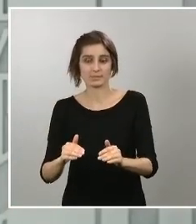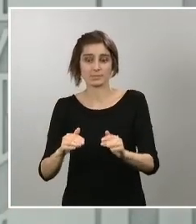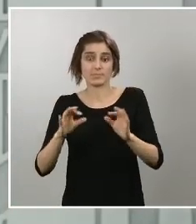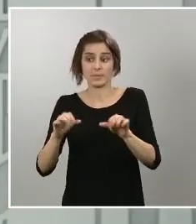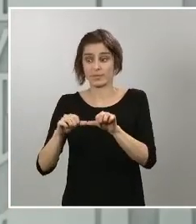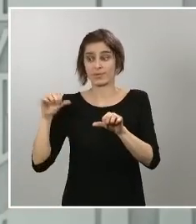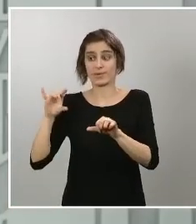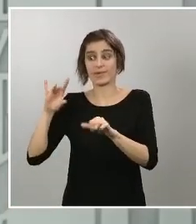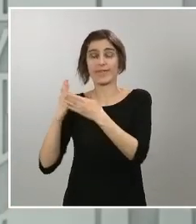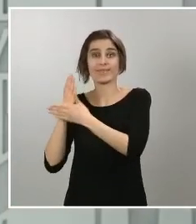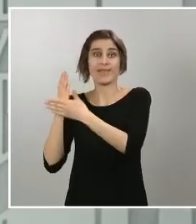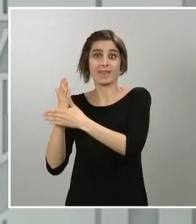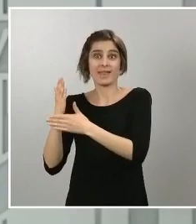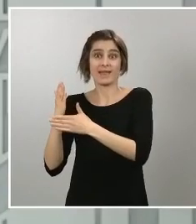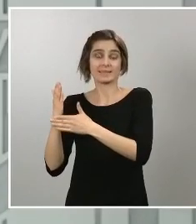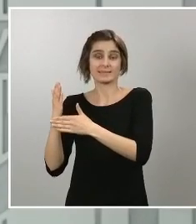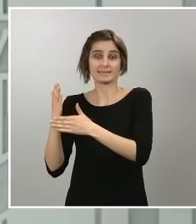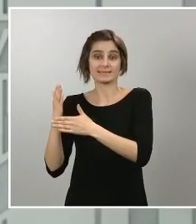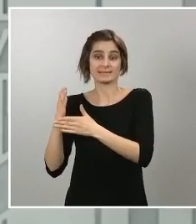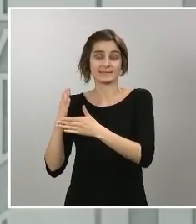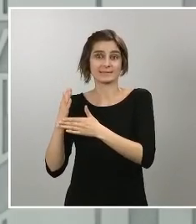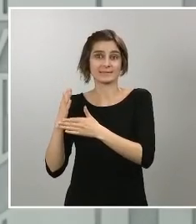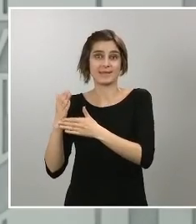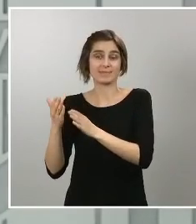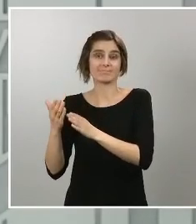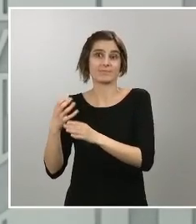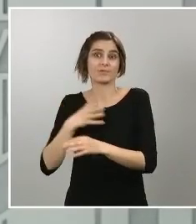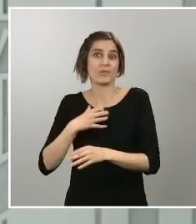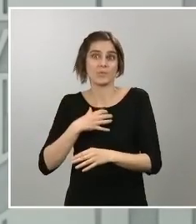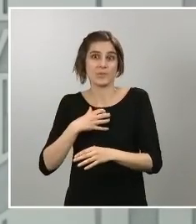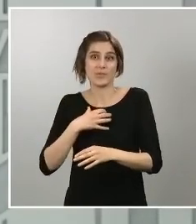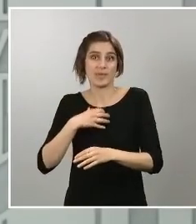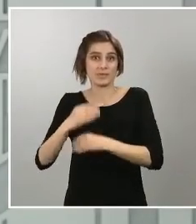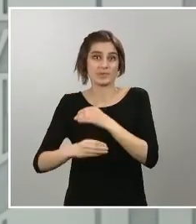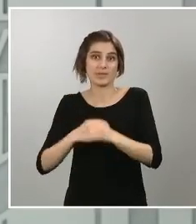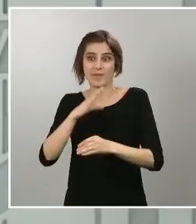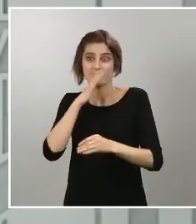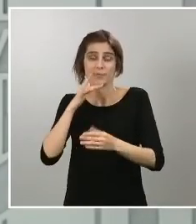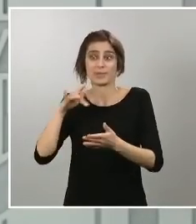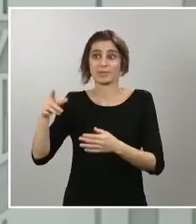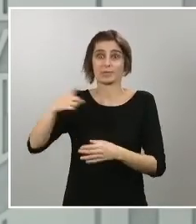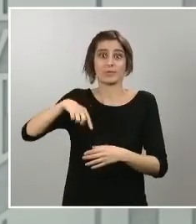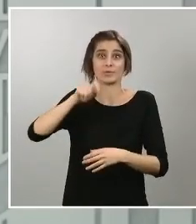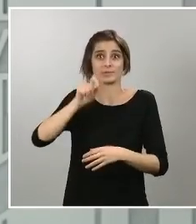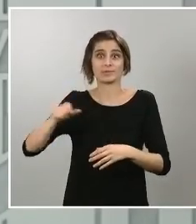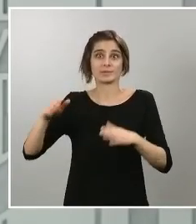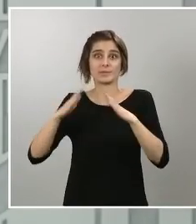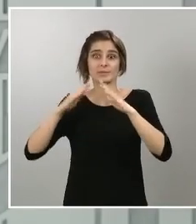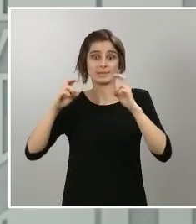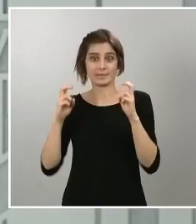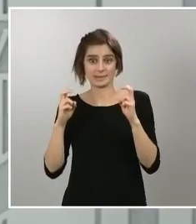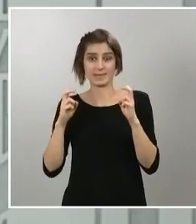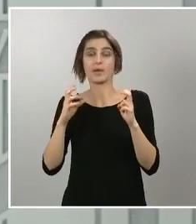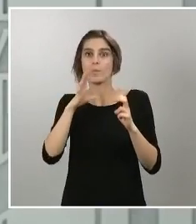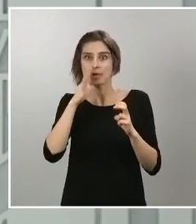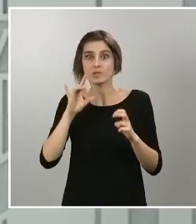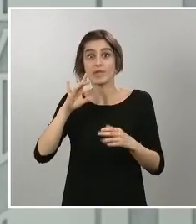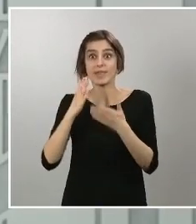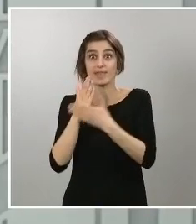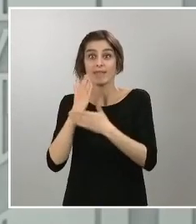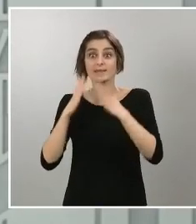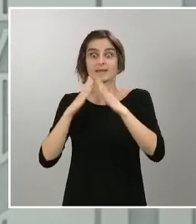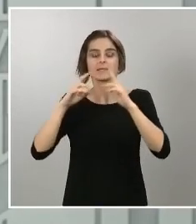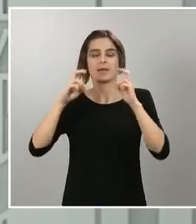cuando se ha encontrado en esta situación de confinamiento y por tanto es cuando se han podido observar las diferencias que puedan existir